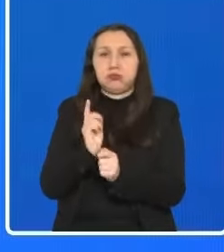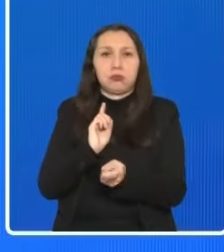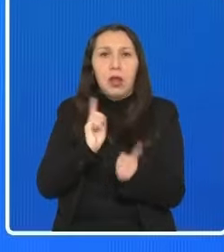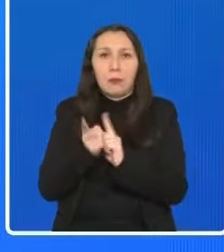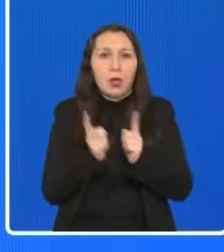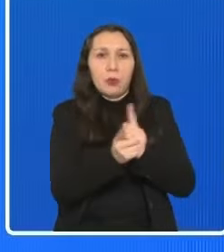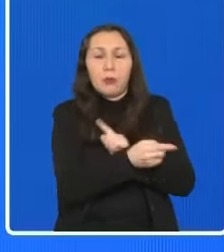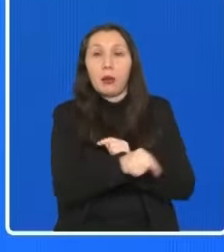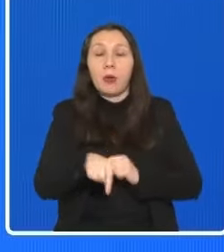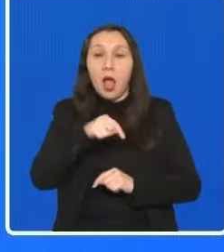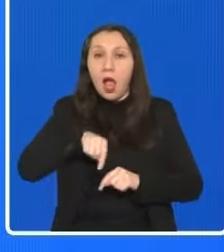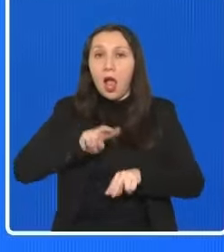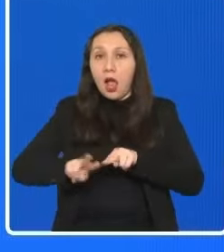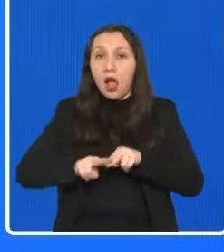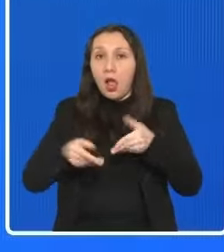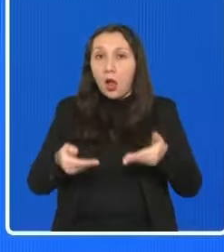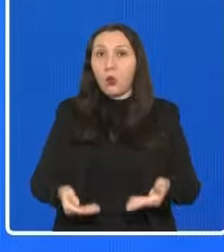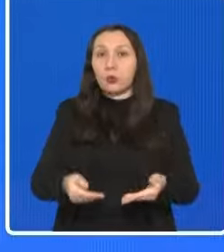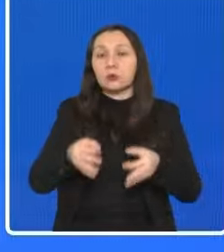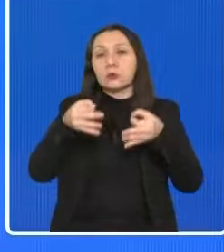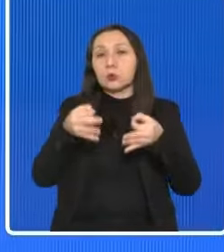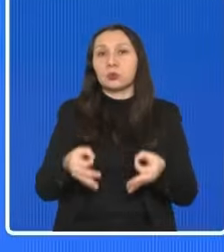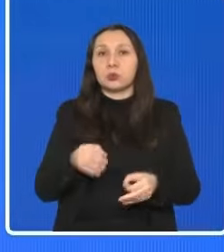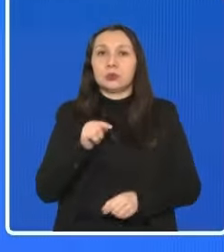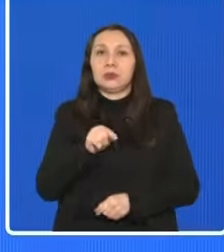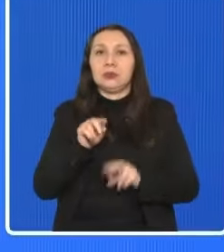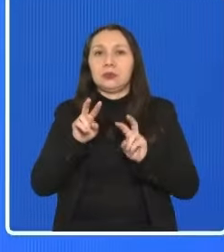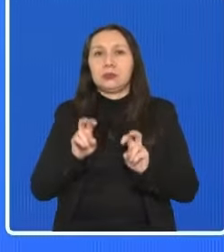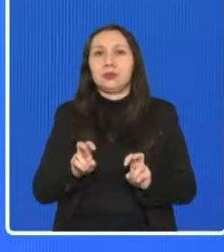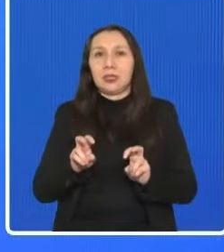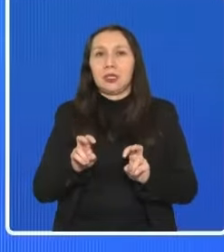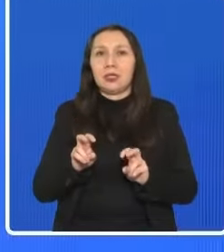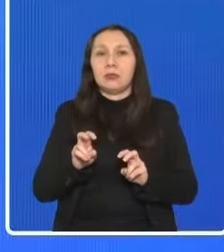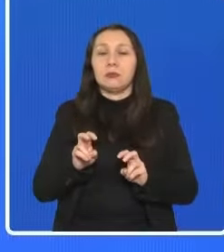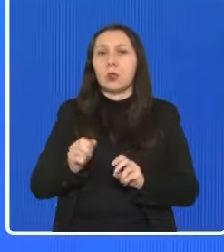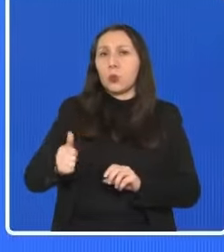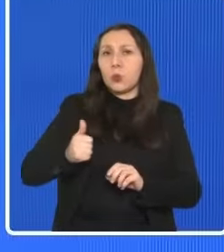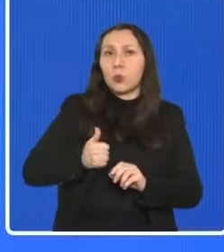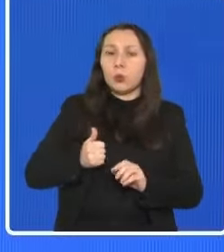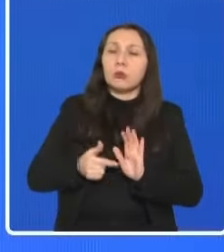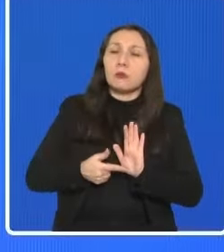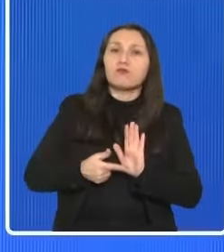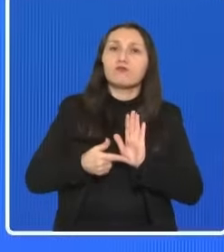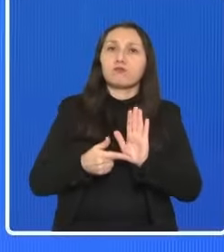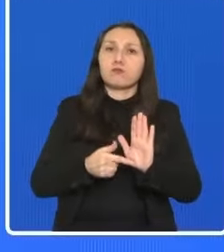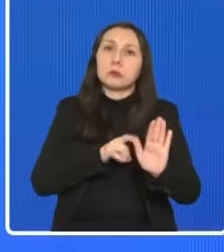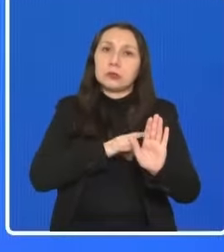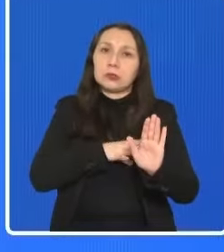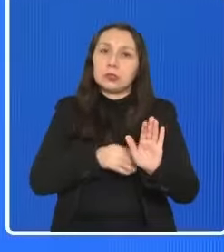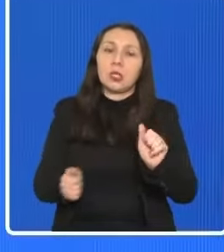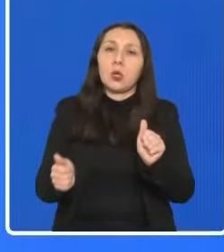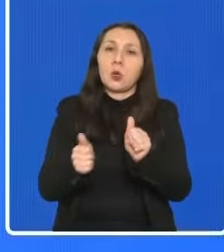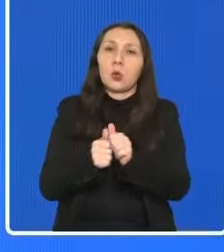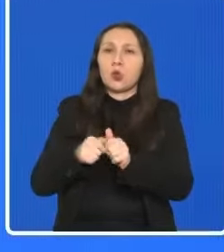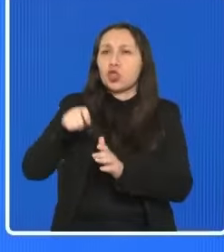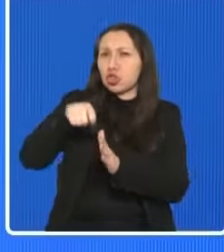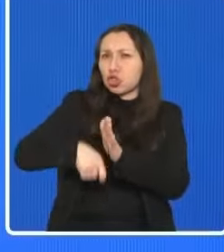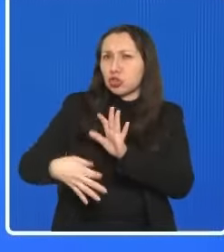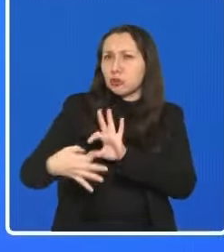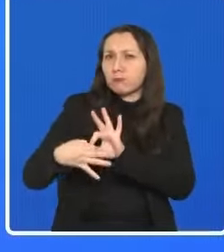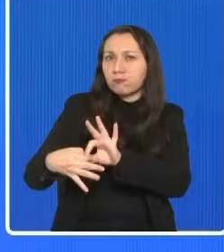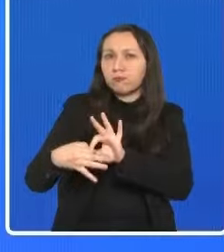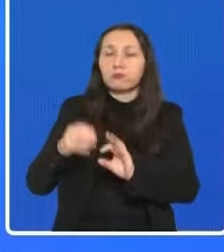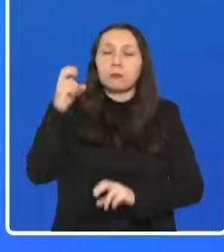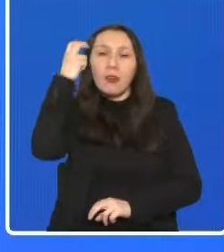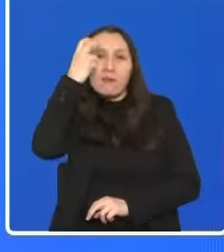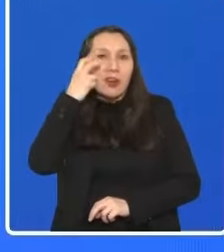haciendo hoy día tiene que ver justamente con eso. Poner al día a Chile en conjunto con un socio estratégico como